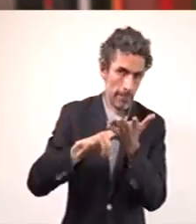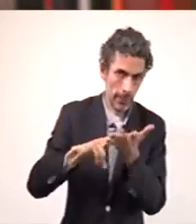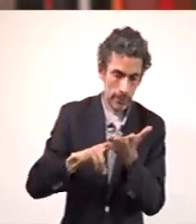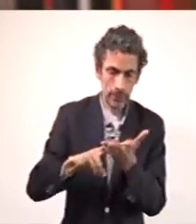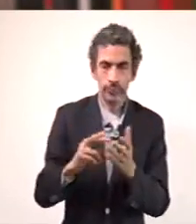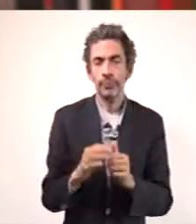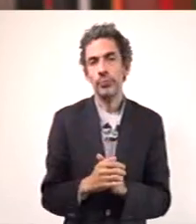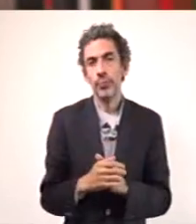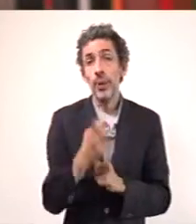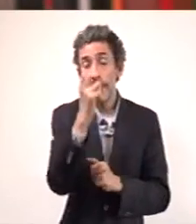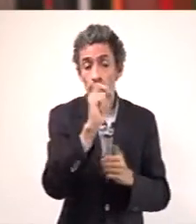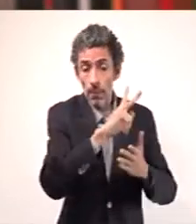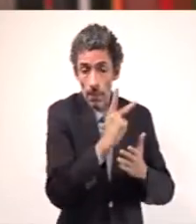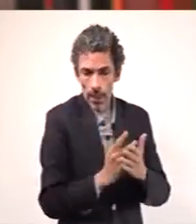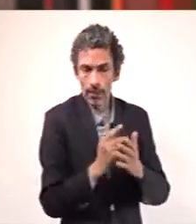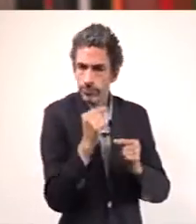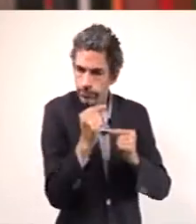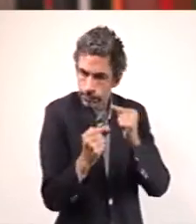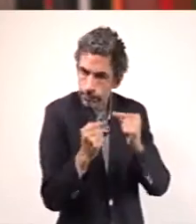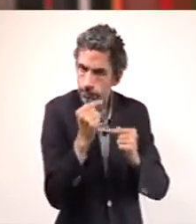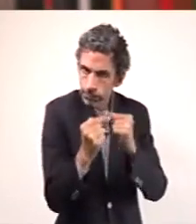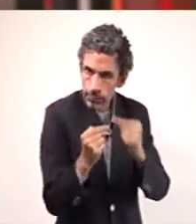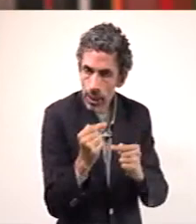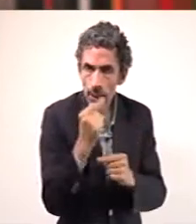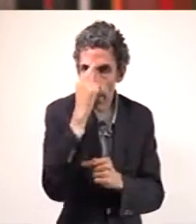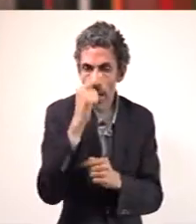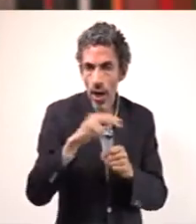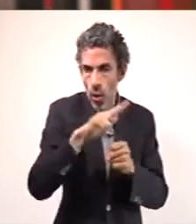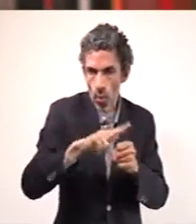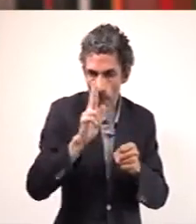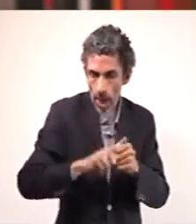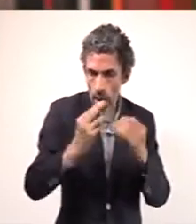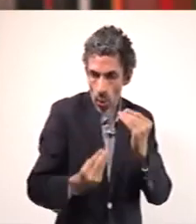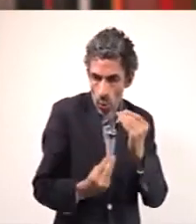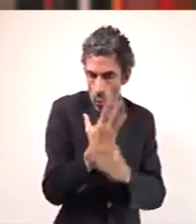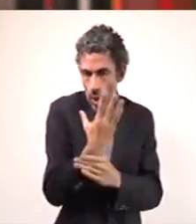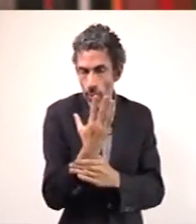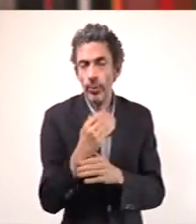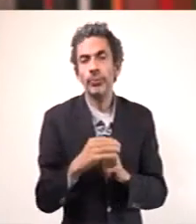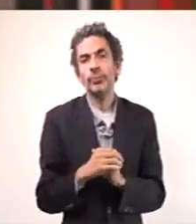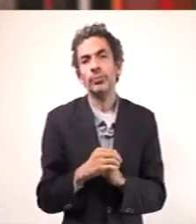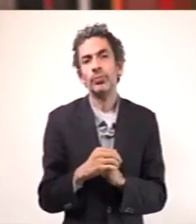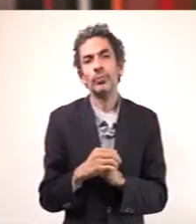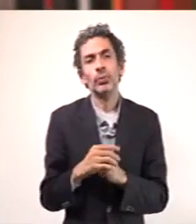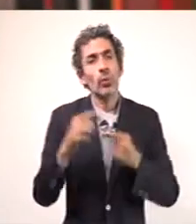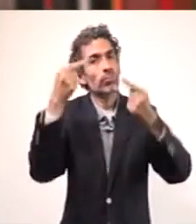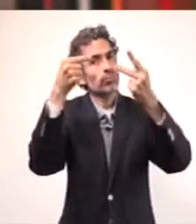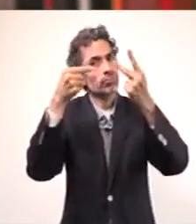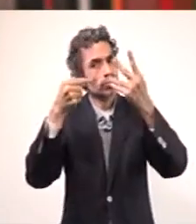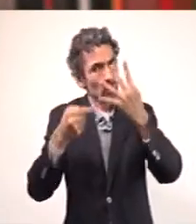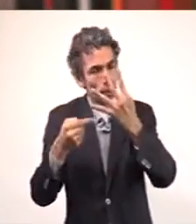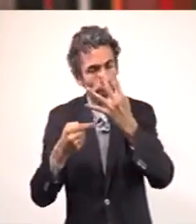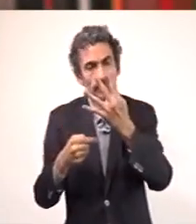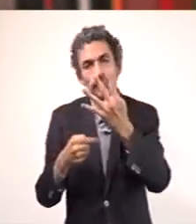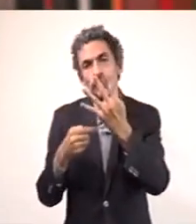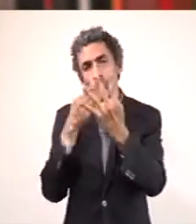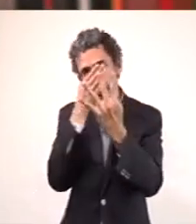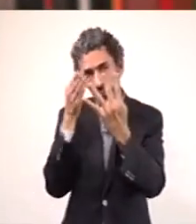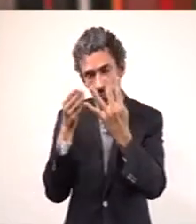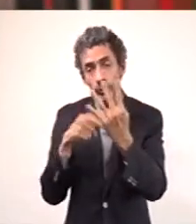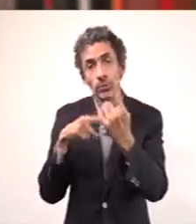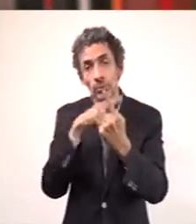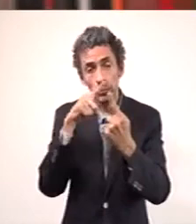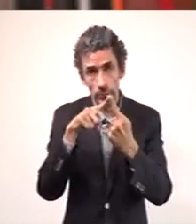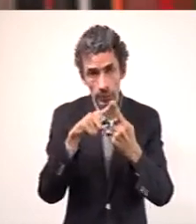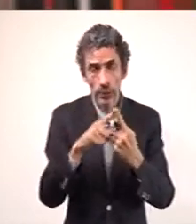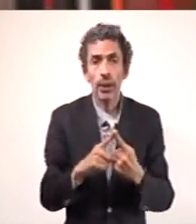que este plan gradual hacia la nueva normalidad en la Ciudad de México parte de cuatro premisas. La